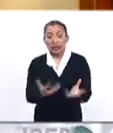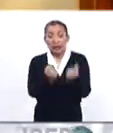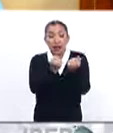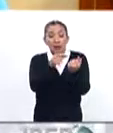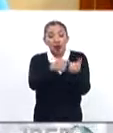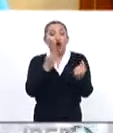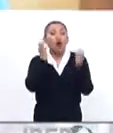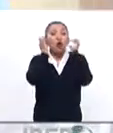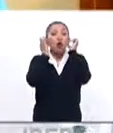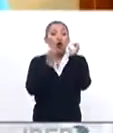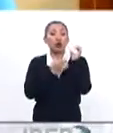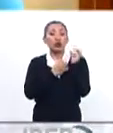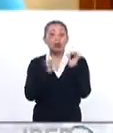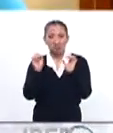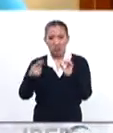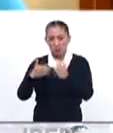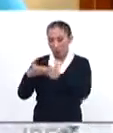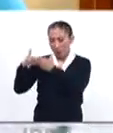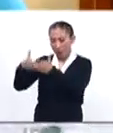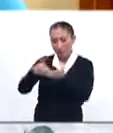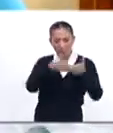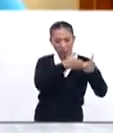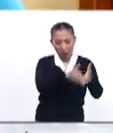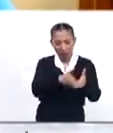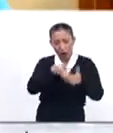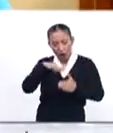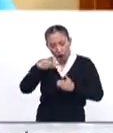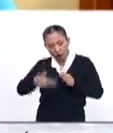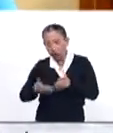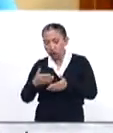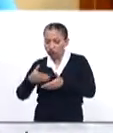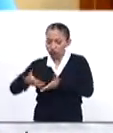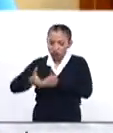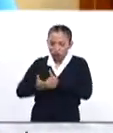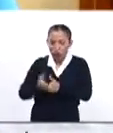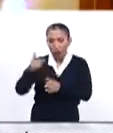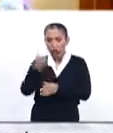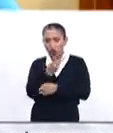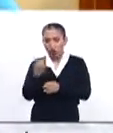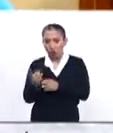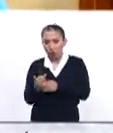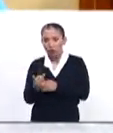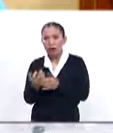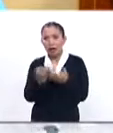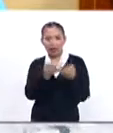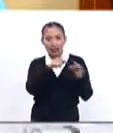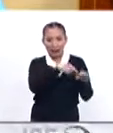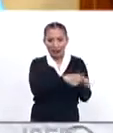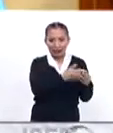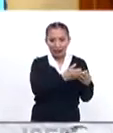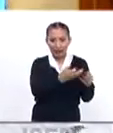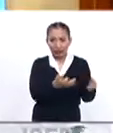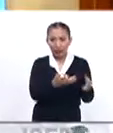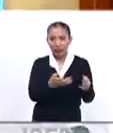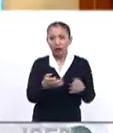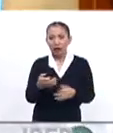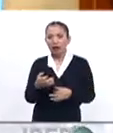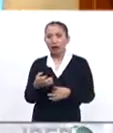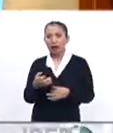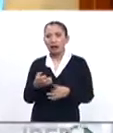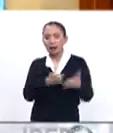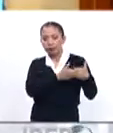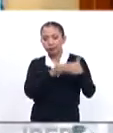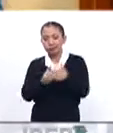rescataban joyas. De las embarcaciones sacaban balsas de ambos lados, tanto de tierra firme como